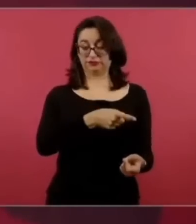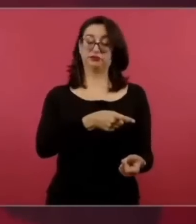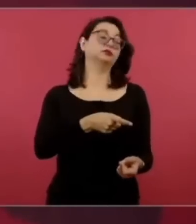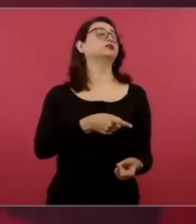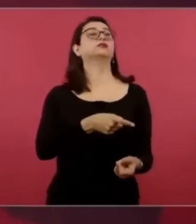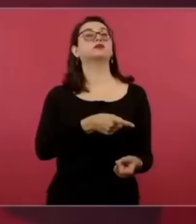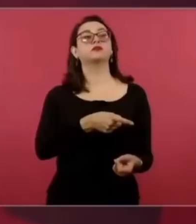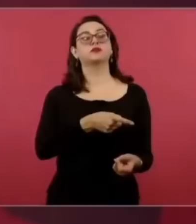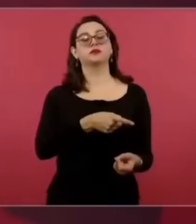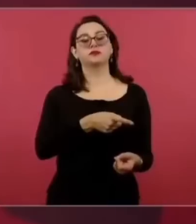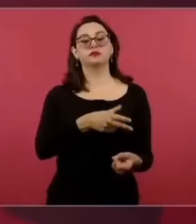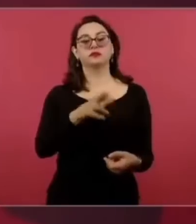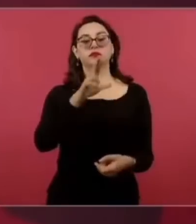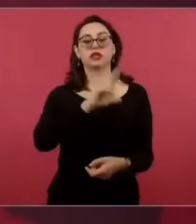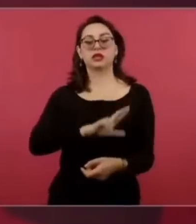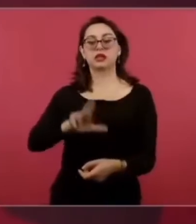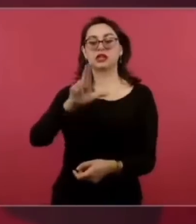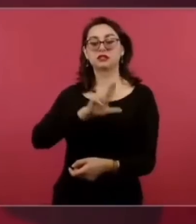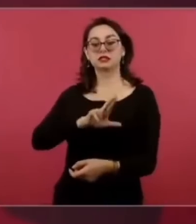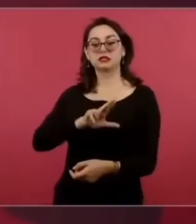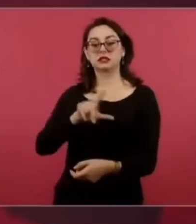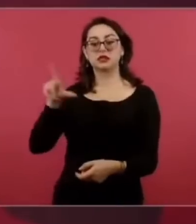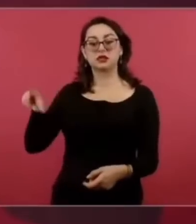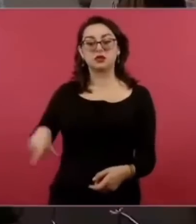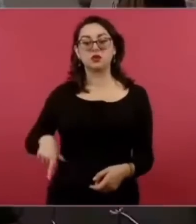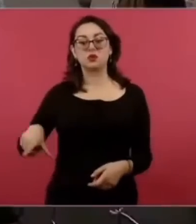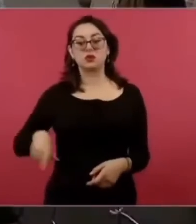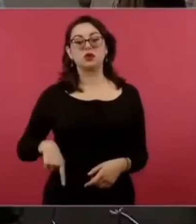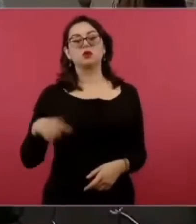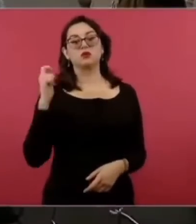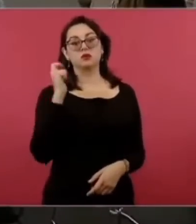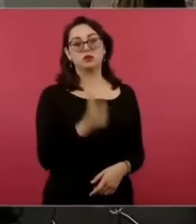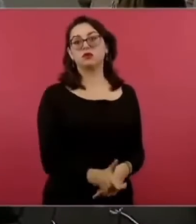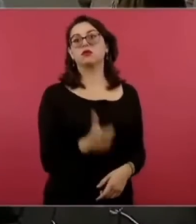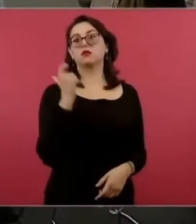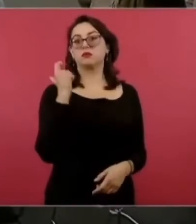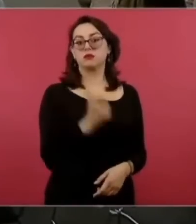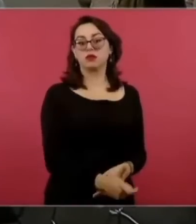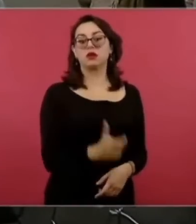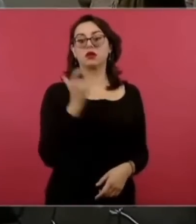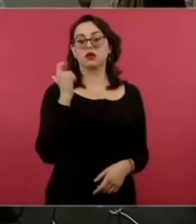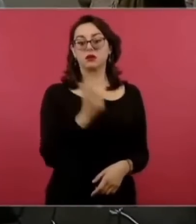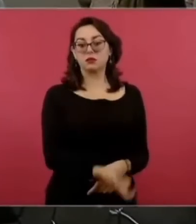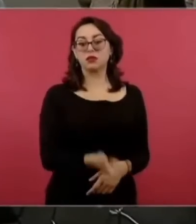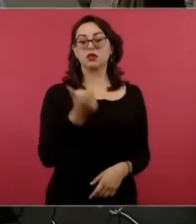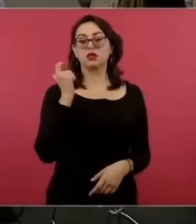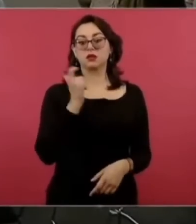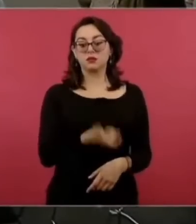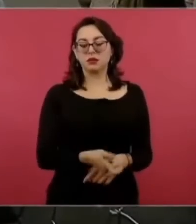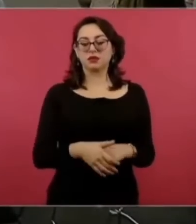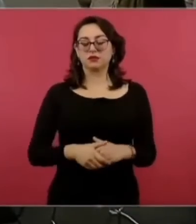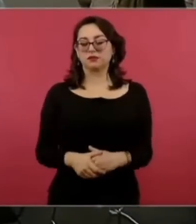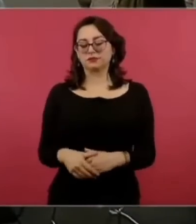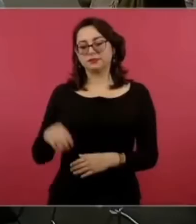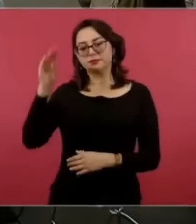y le rentan al gobierno el servicio o el gobierno